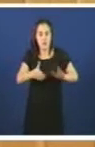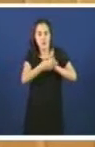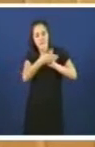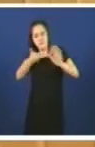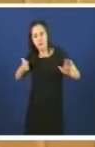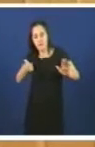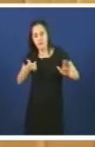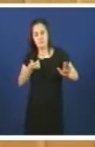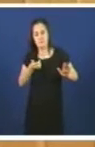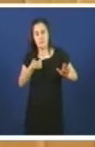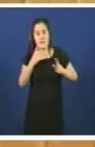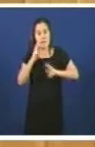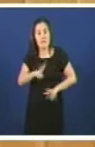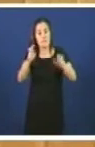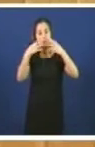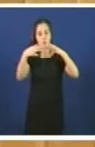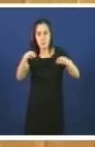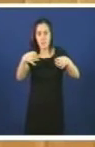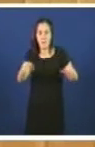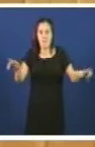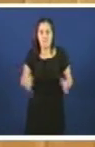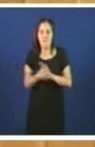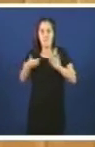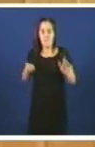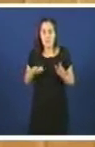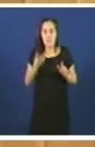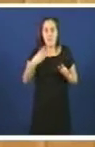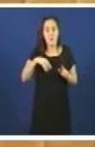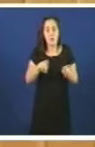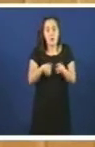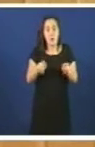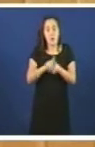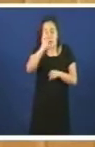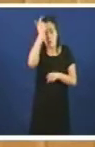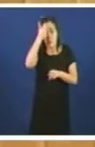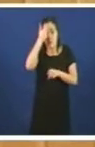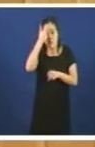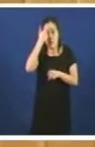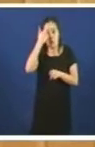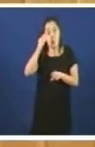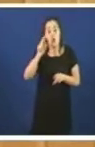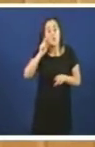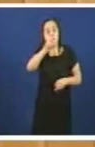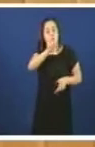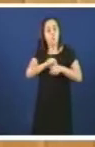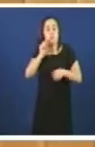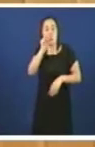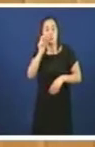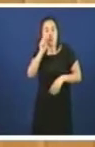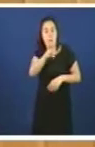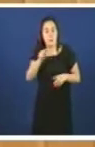de normalización. mal é ser un conceito correcto do ponto de vista sociolingüístico e amparado xurídicamente